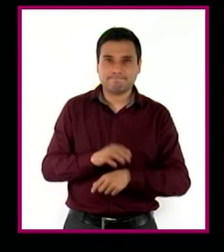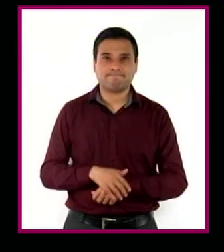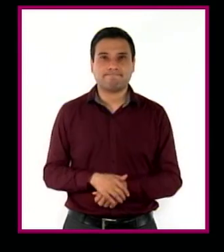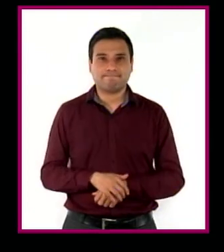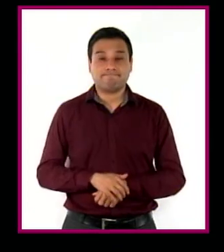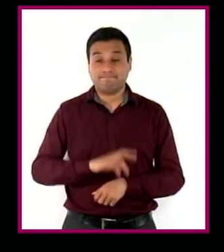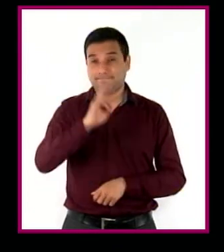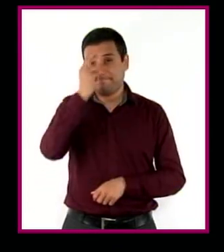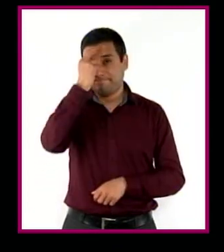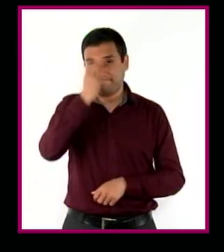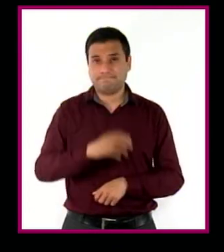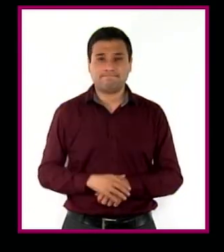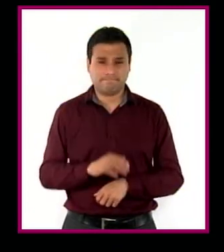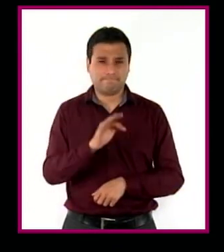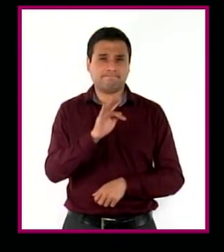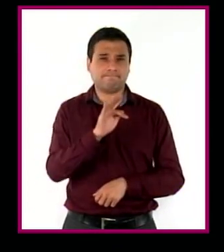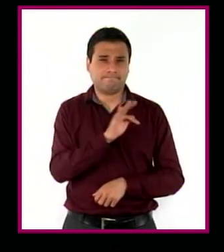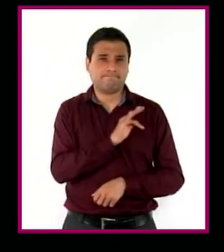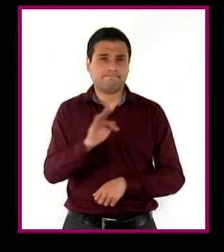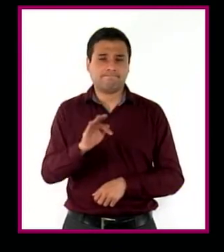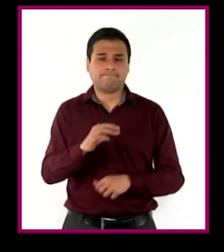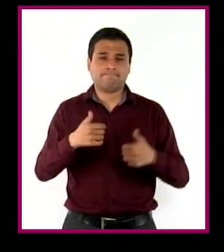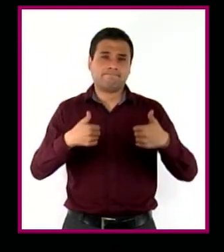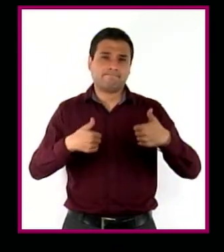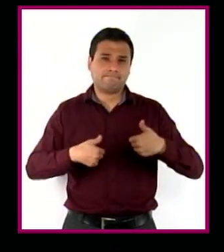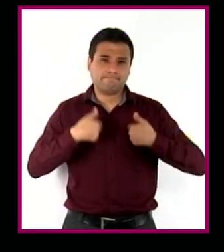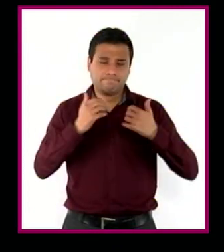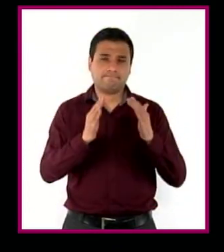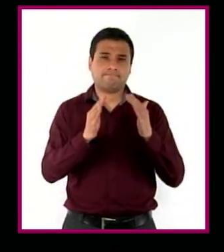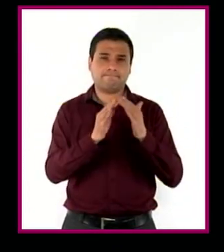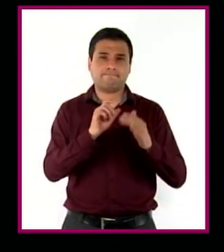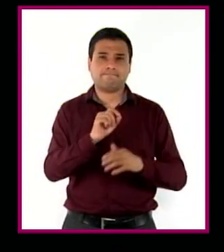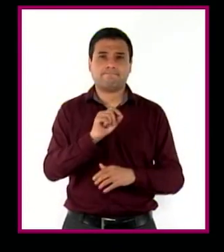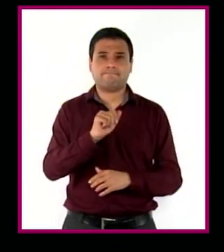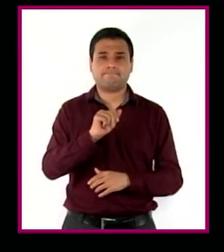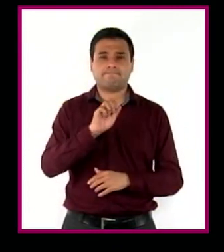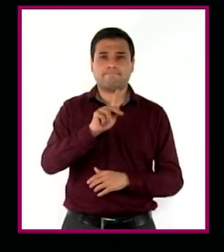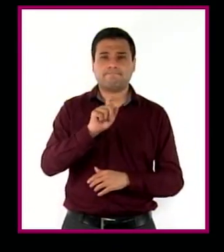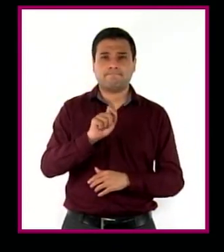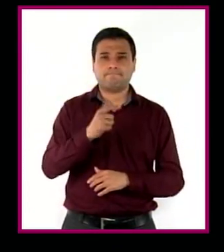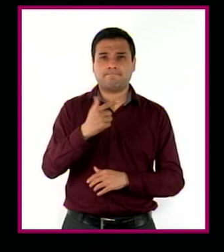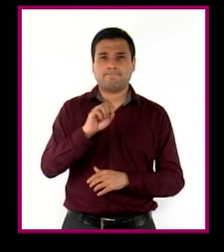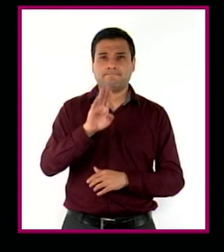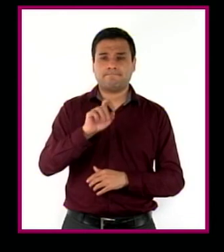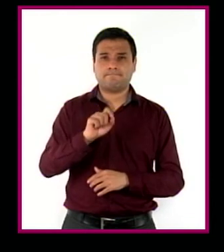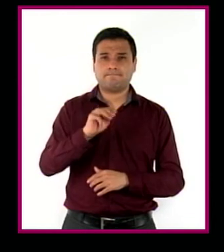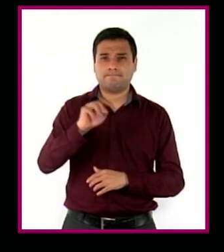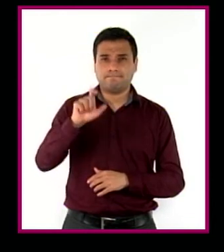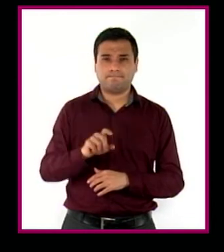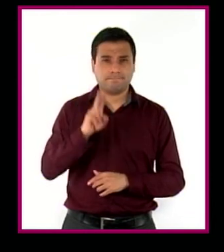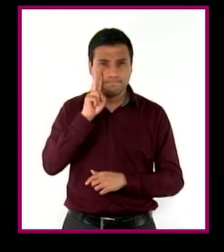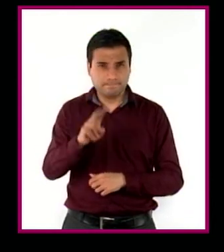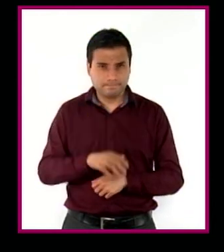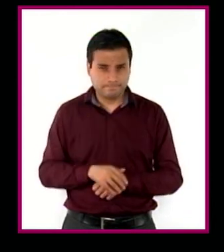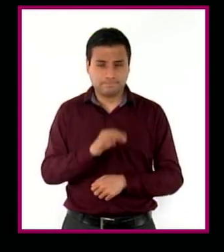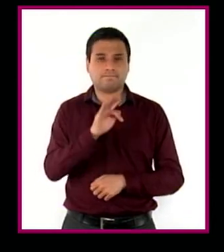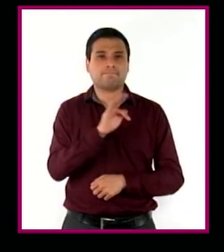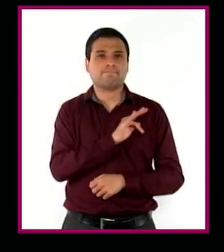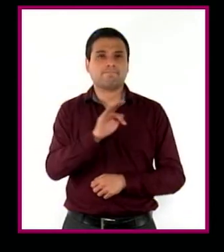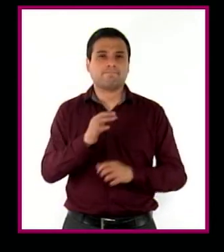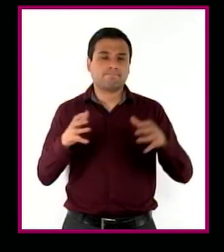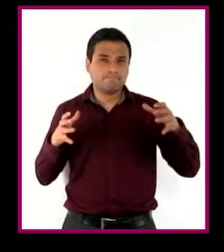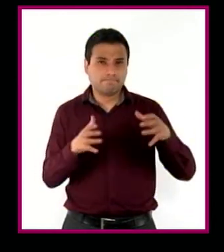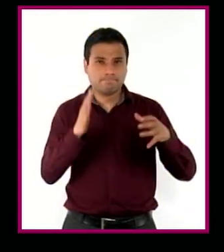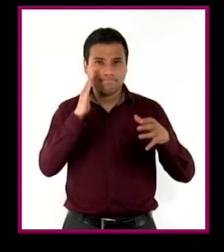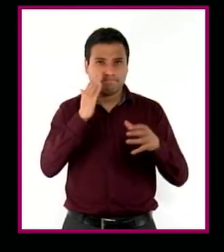Recuerda que puedes visitarnos en jovenesencasa.cef.gov.mx y unirte a nuestra comunidad de